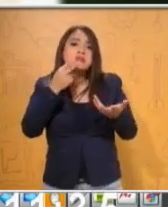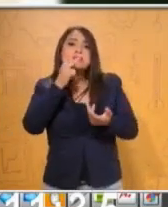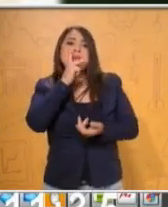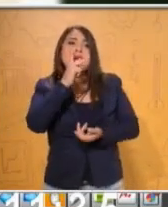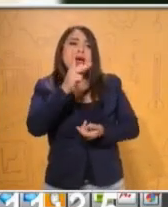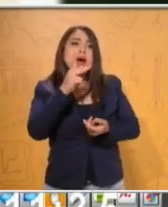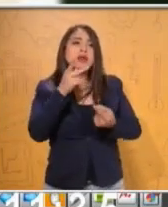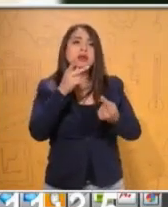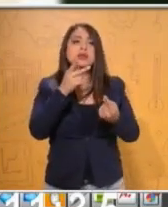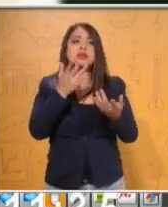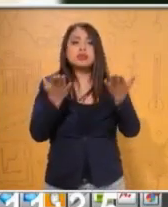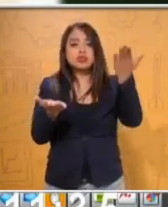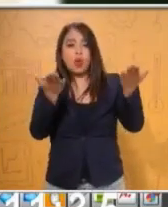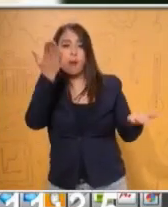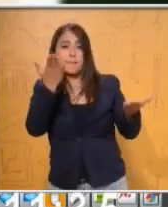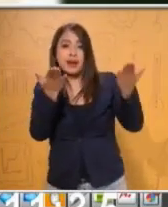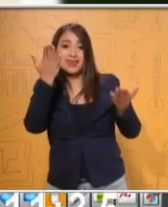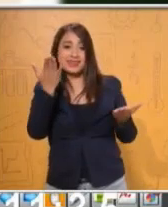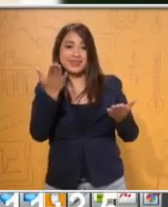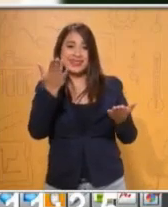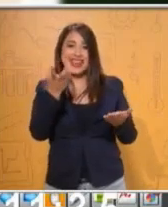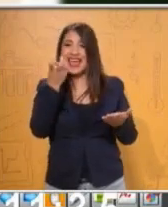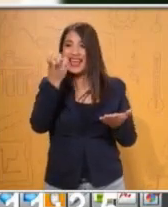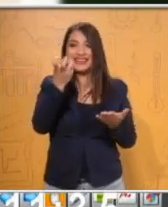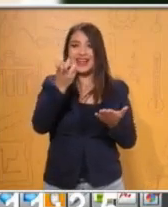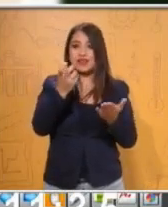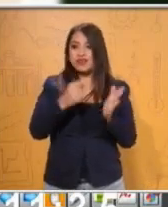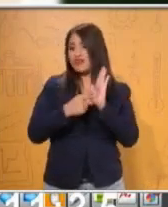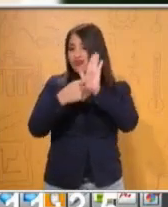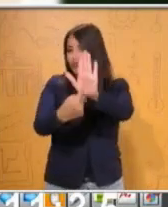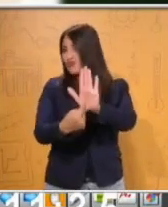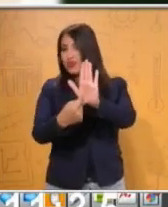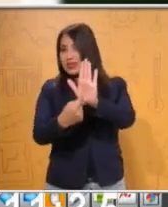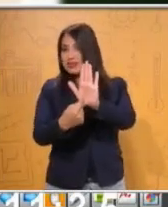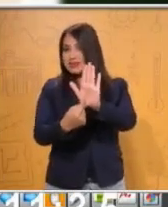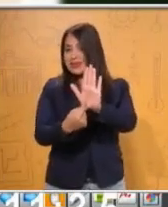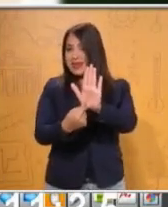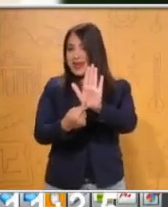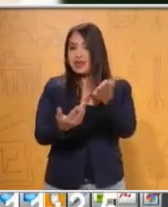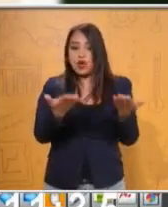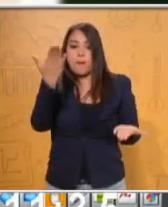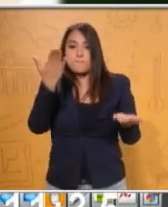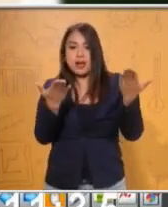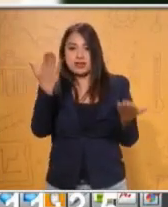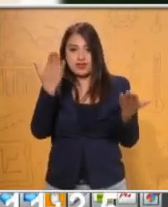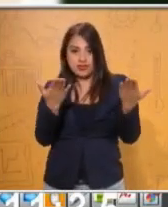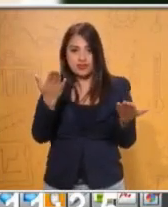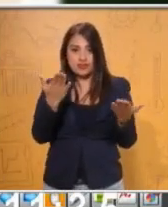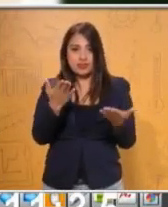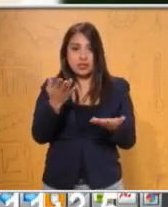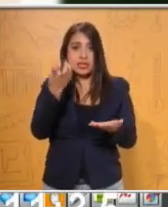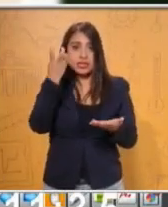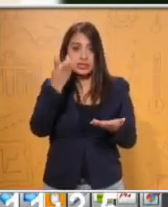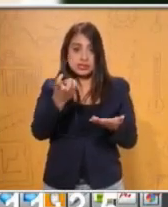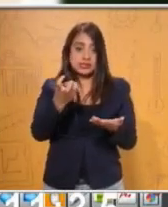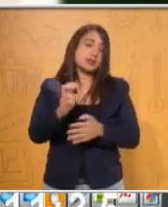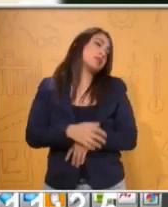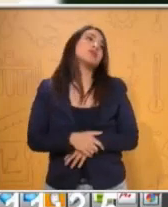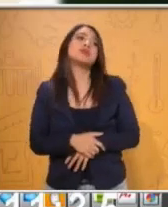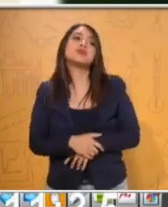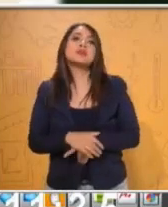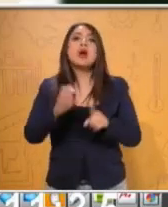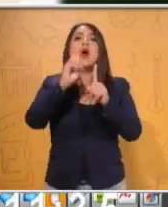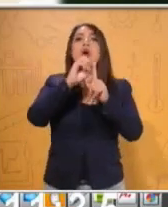comparación sin que ésta sea evidente. Me refiero a que en este tipo de oraciones no